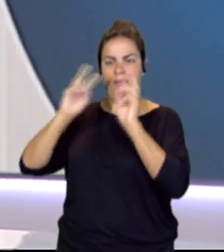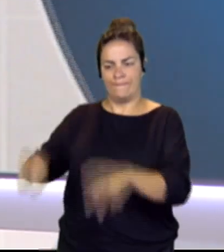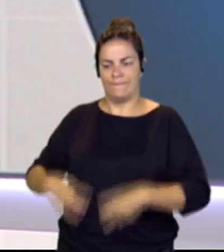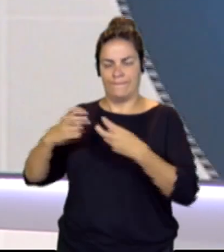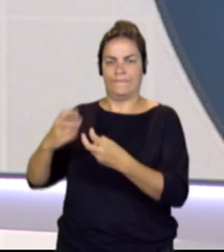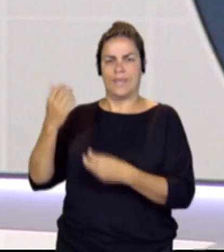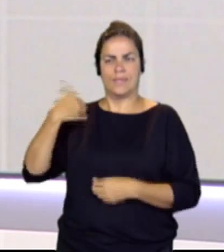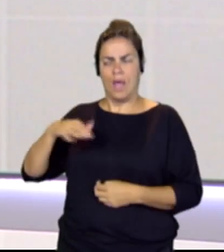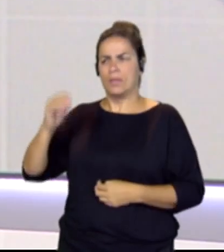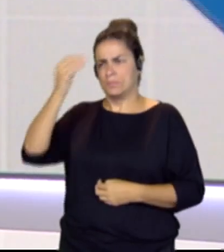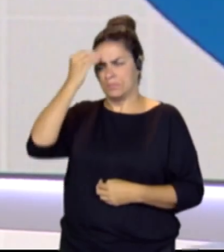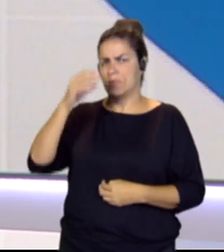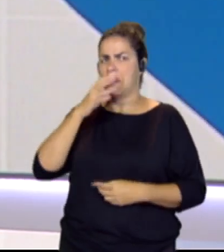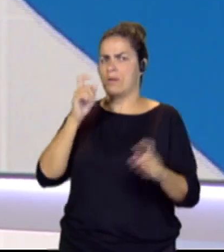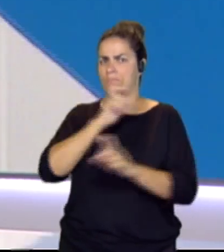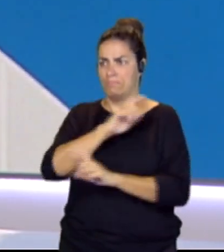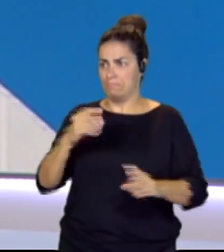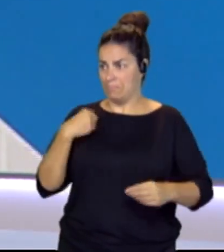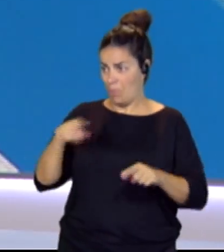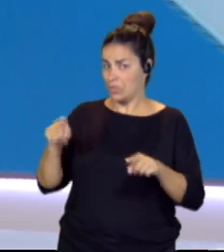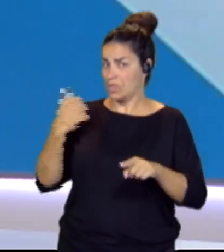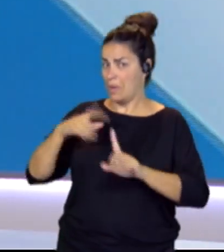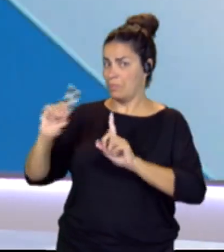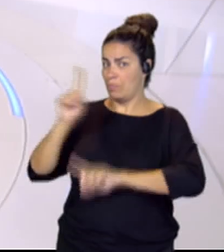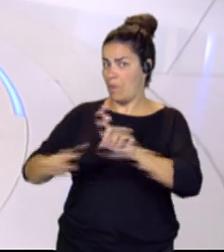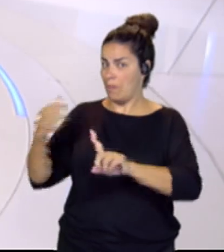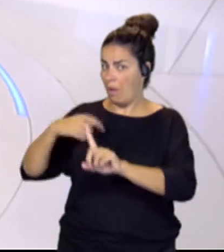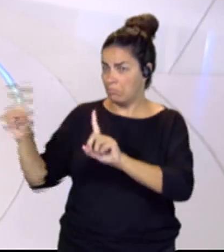a solventar con este anuncio el problema definitivamente?